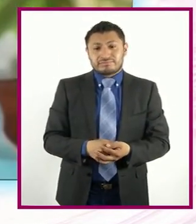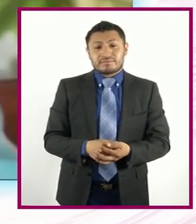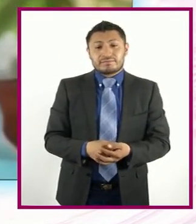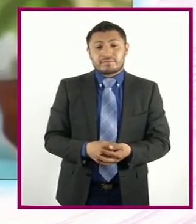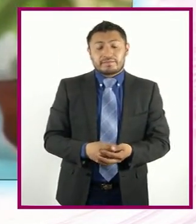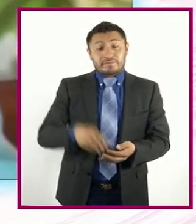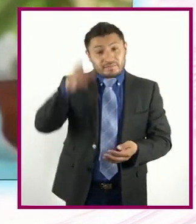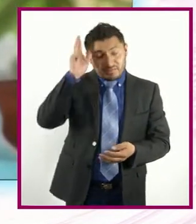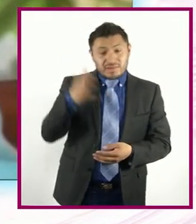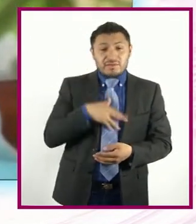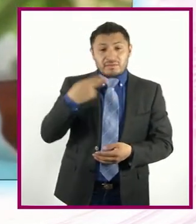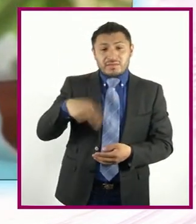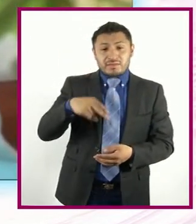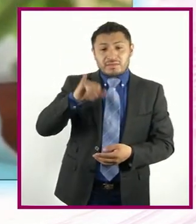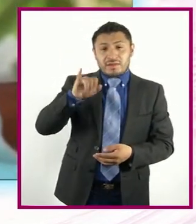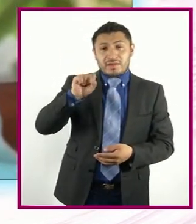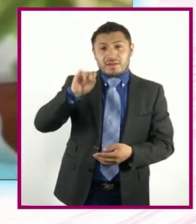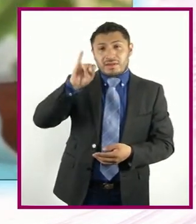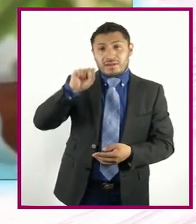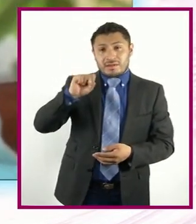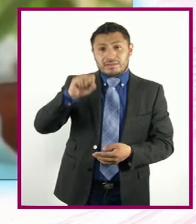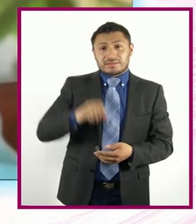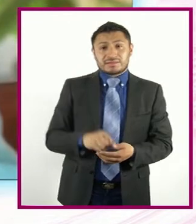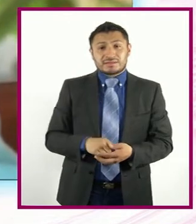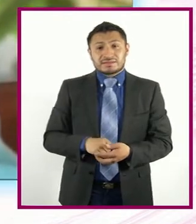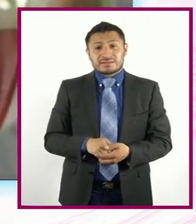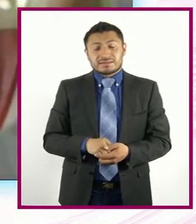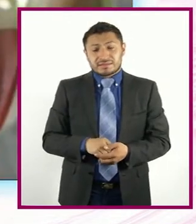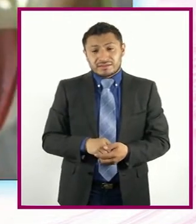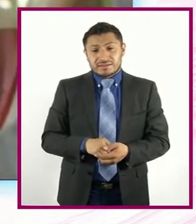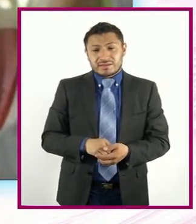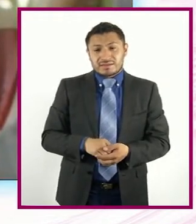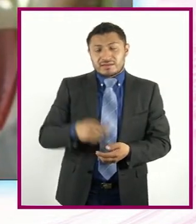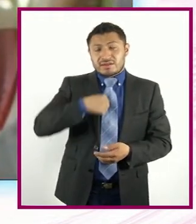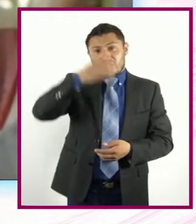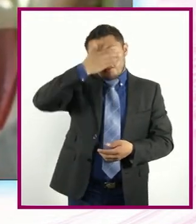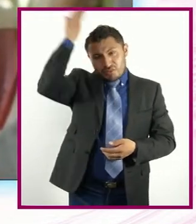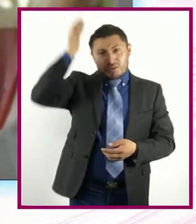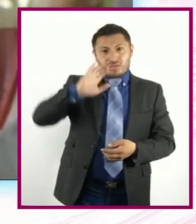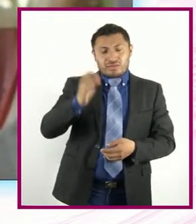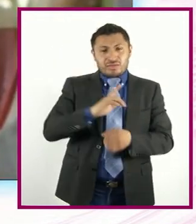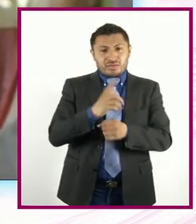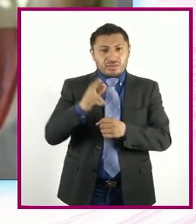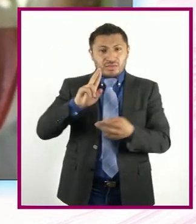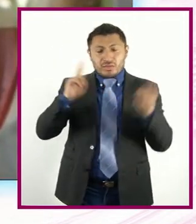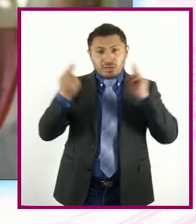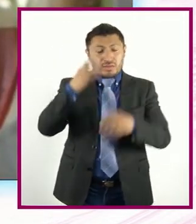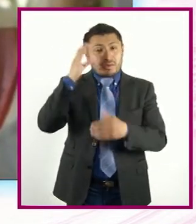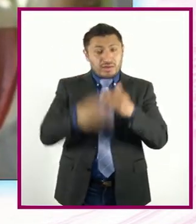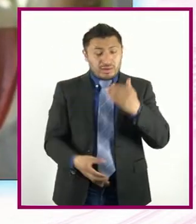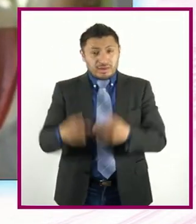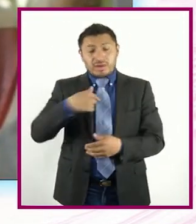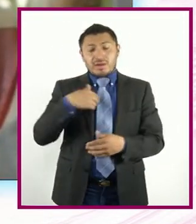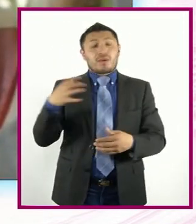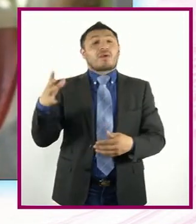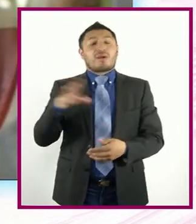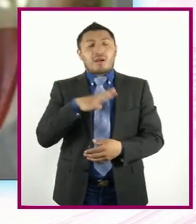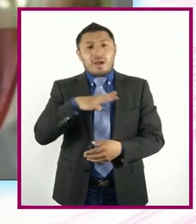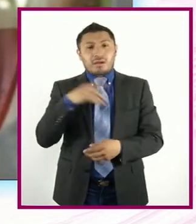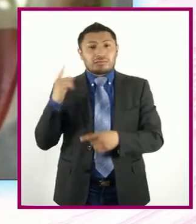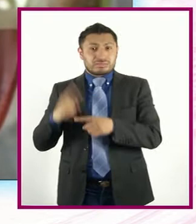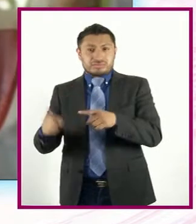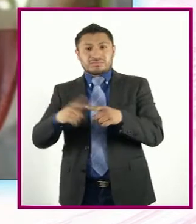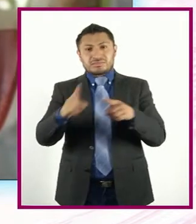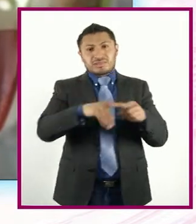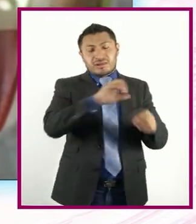Hola Mi nombre es Isis Martínez Yo soy chef Cuando salí de la universidad Tuve Varias